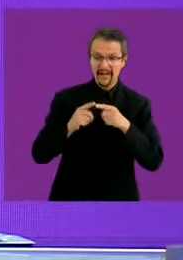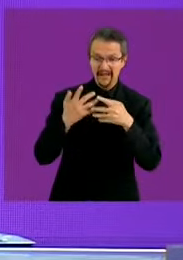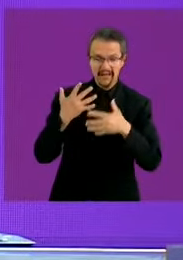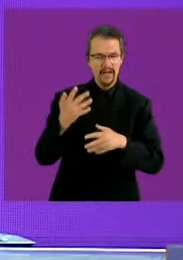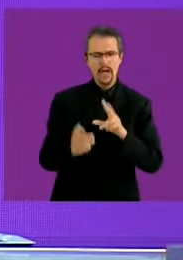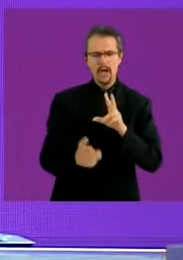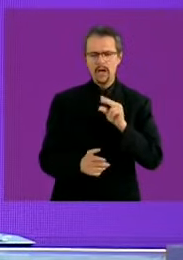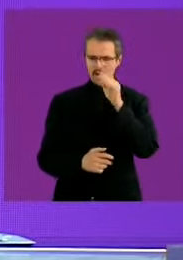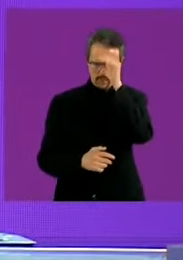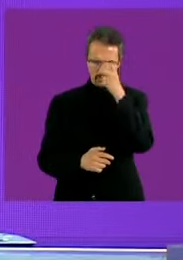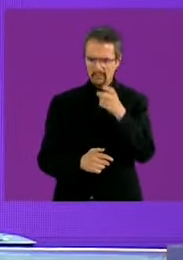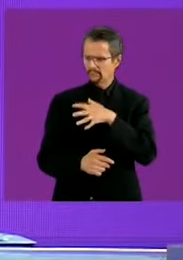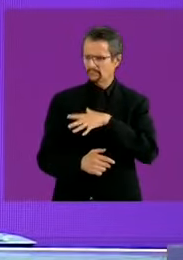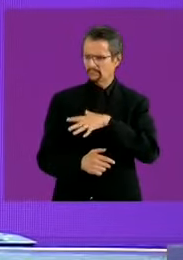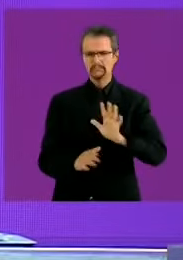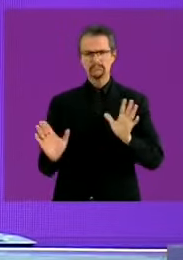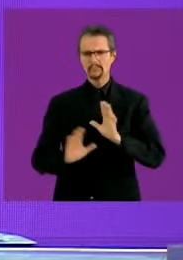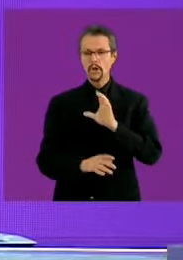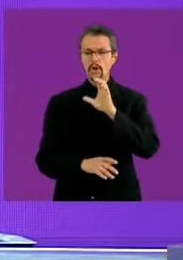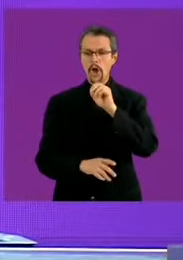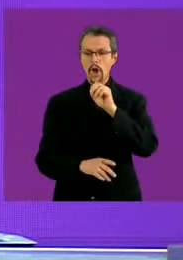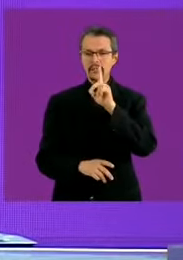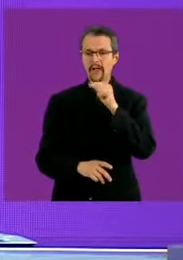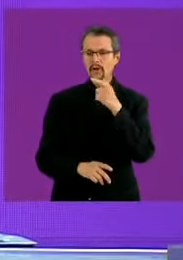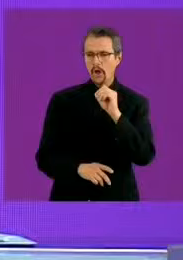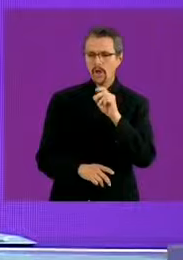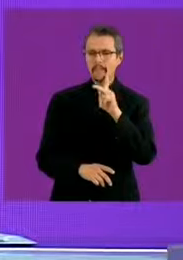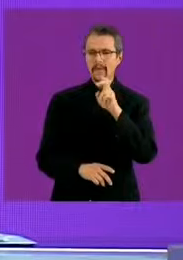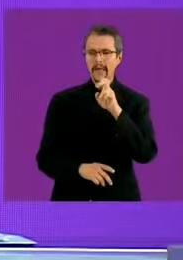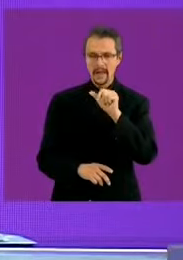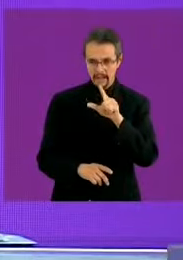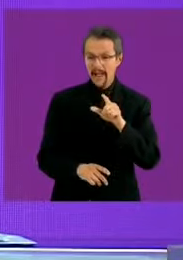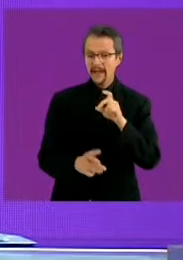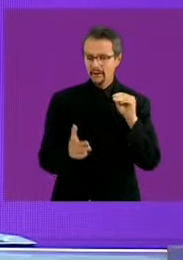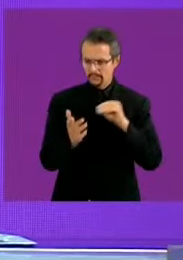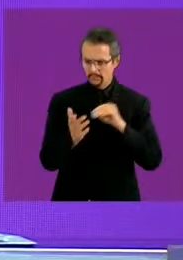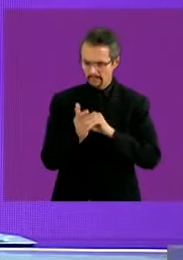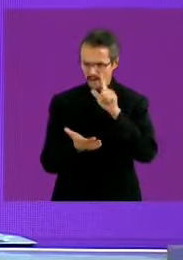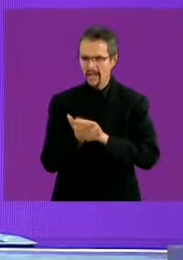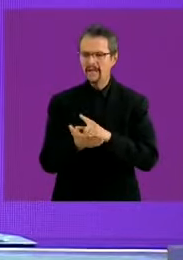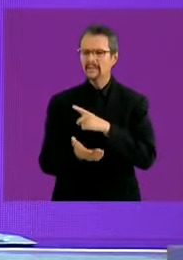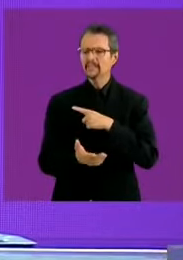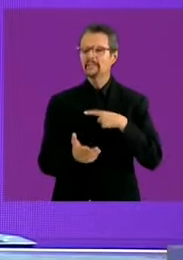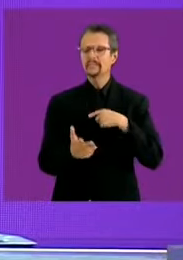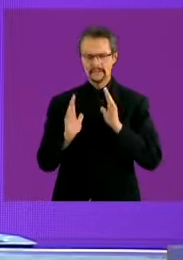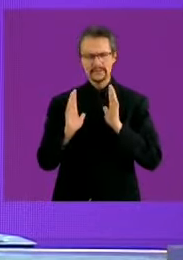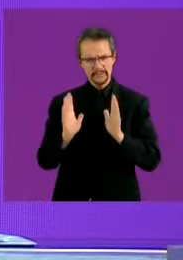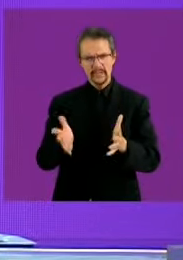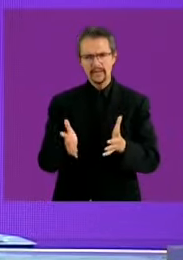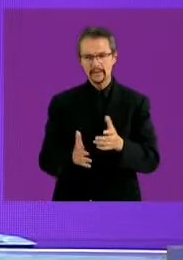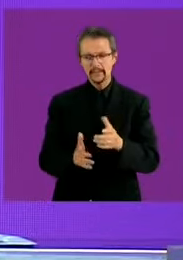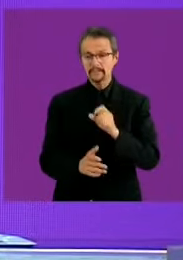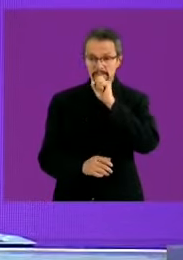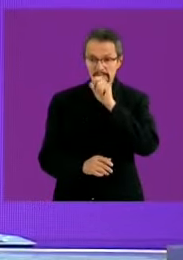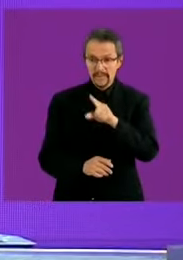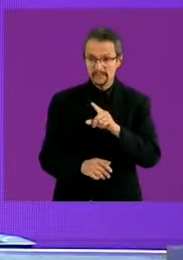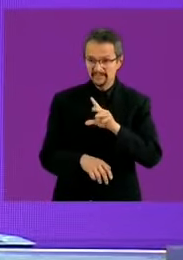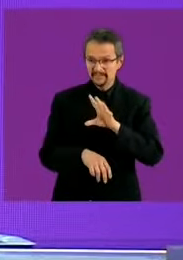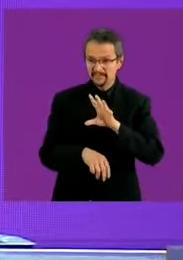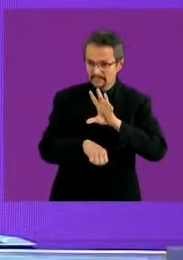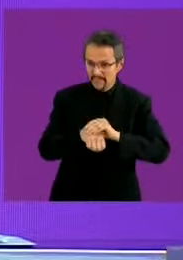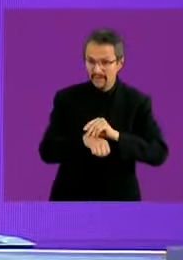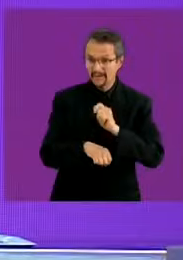que llevarlo al código penal vamos a hablar en este caso también si me lo permiten